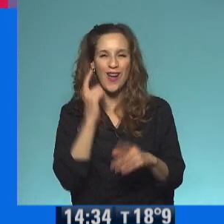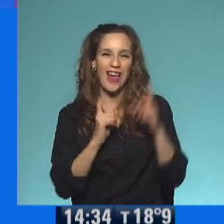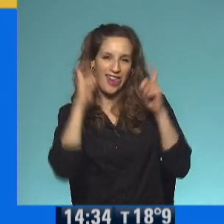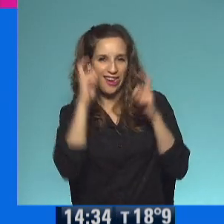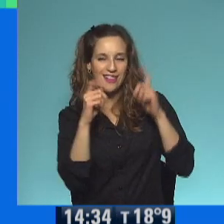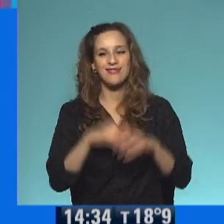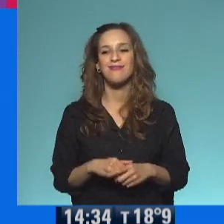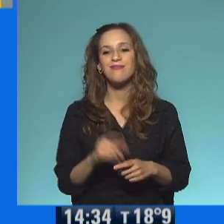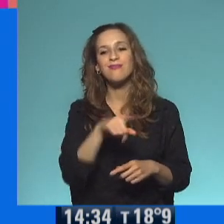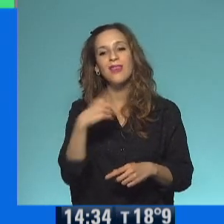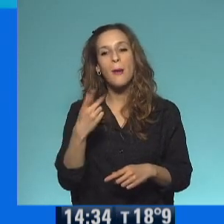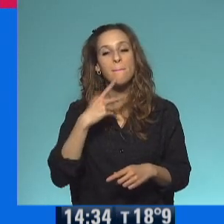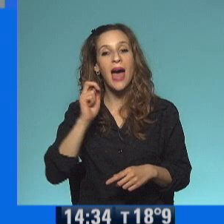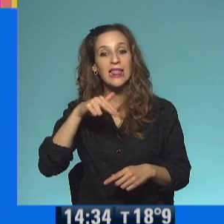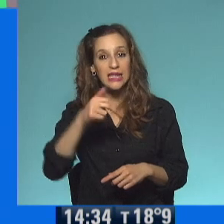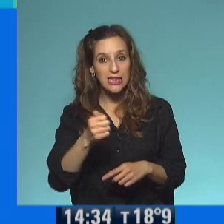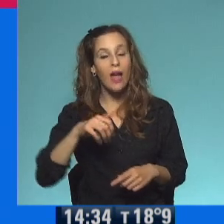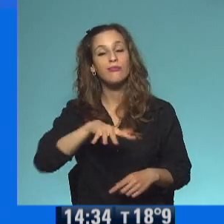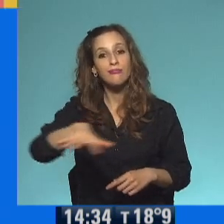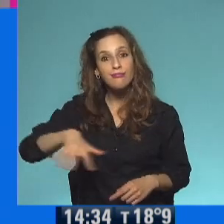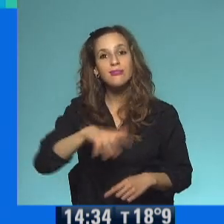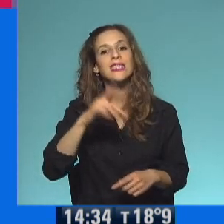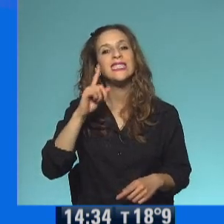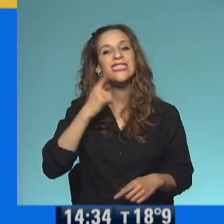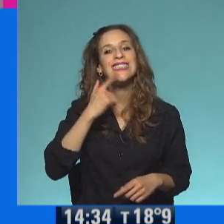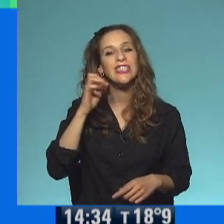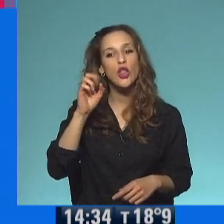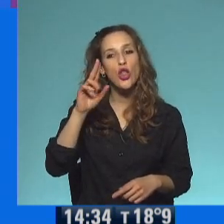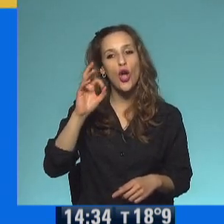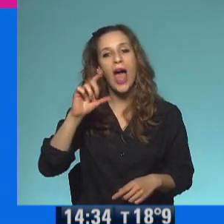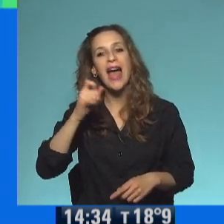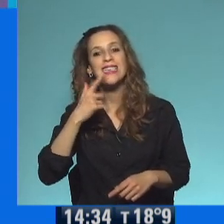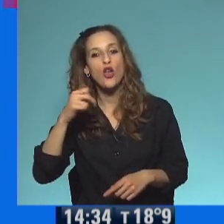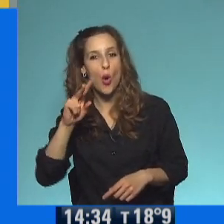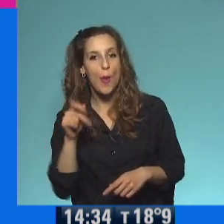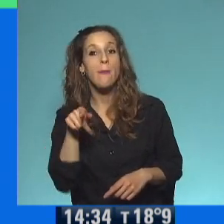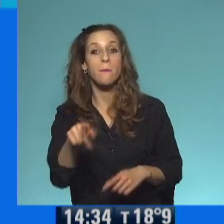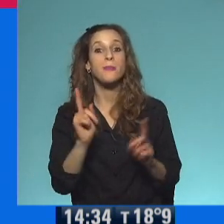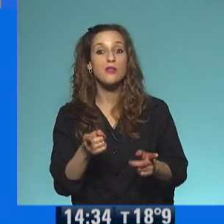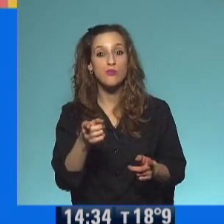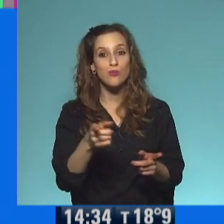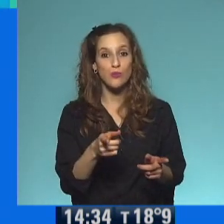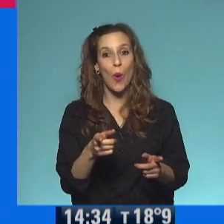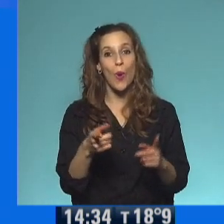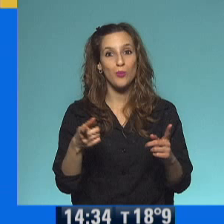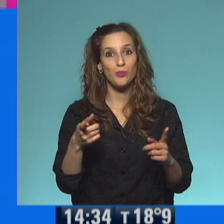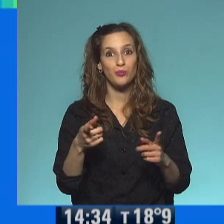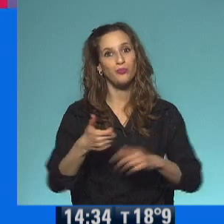Martina de Isidro Casanova. Ahí saludando a la bandera. Muy bien, con zamba de fondo.